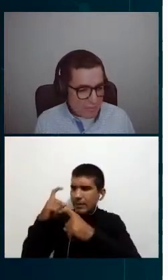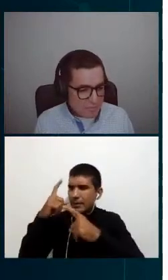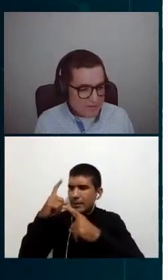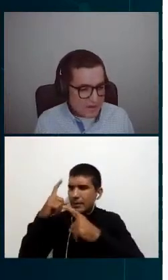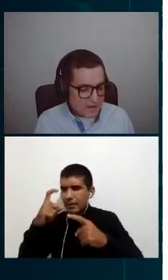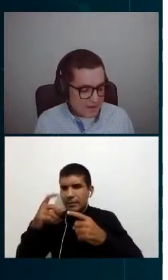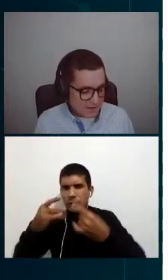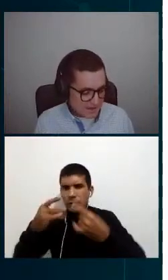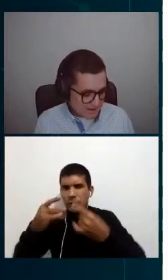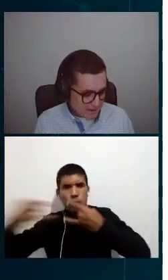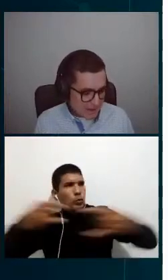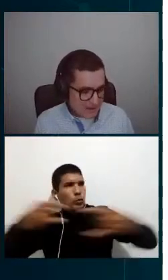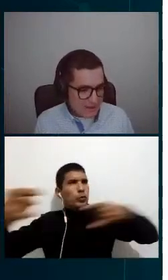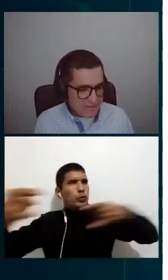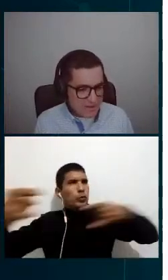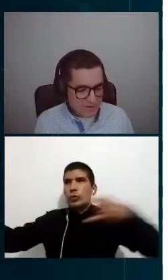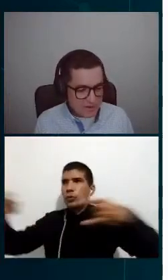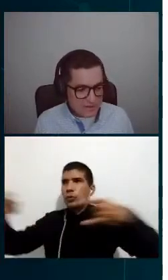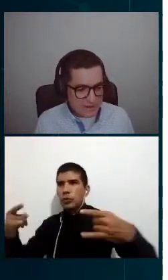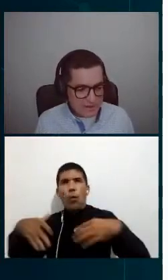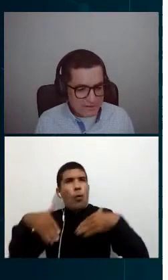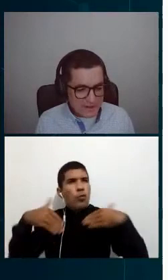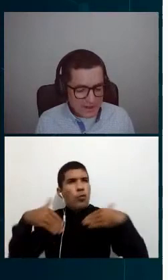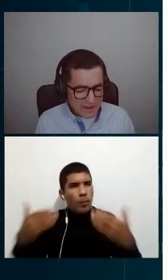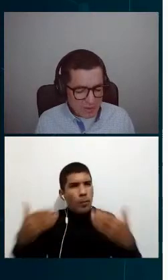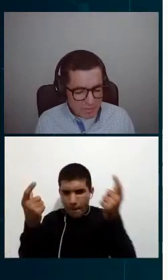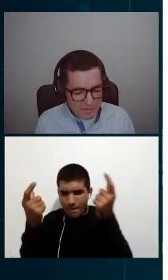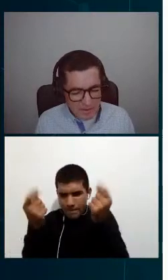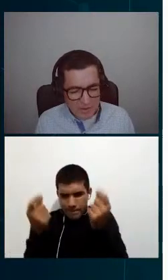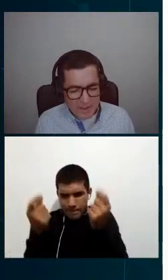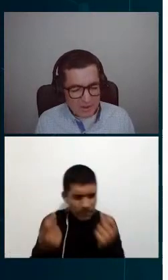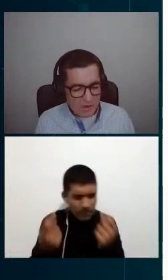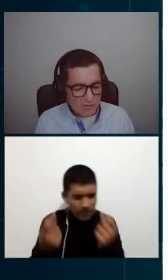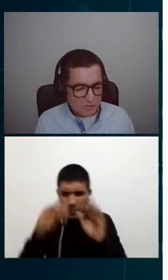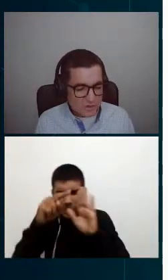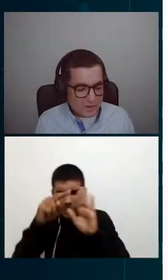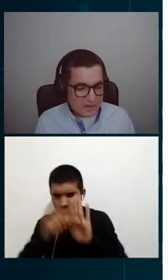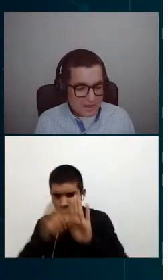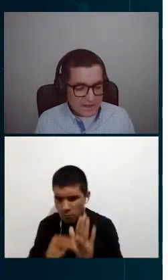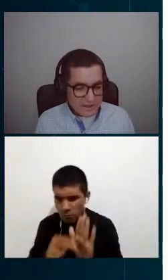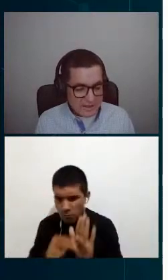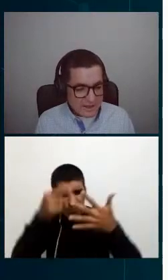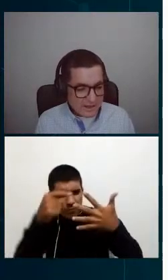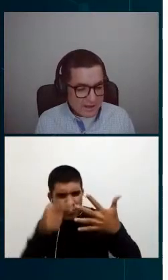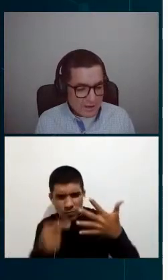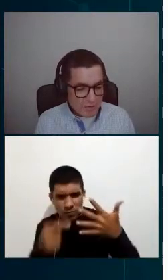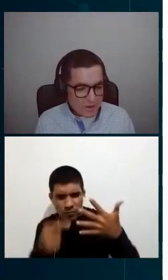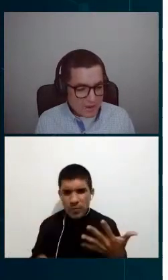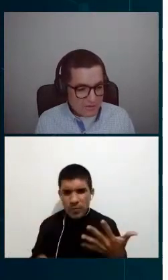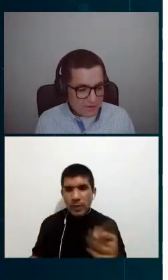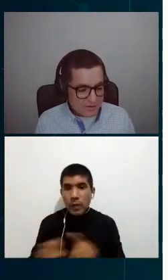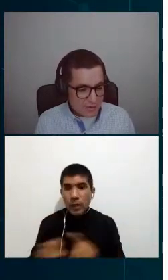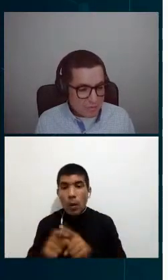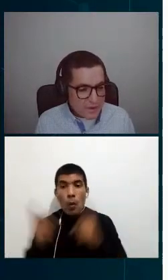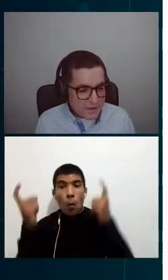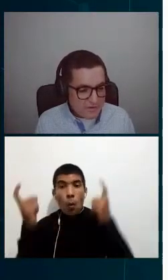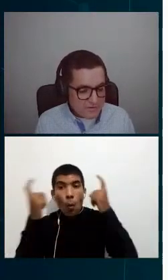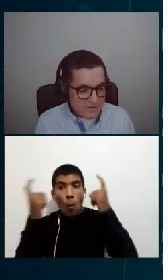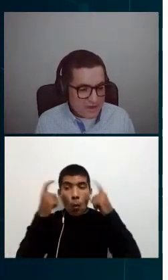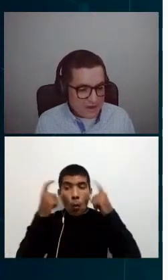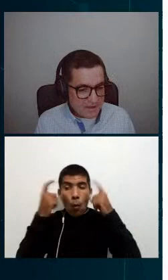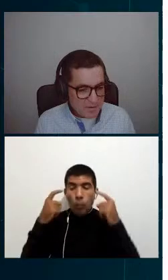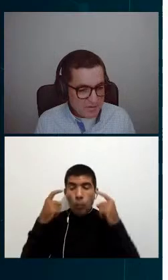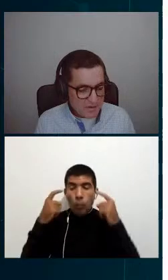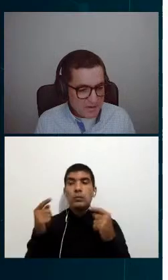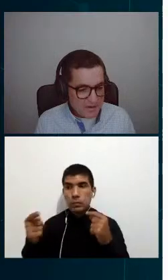uno piensa en la red de medición inteligente, lo primero que hay que construir es la red de comunicaciones, y no puede